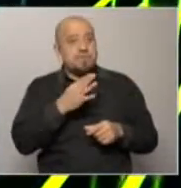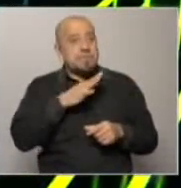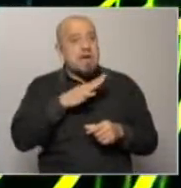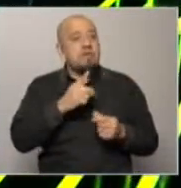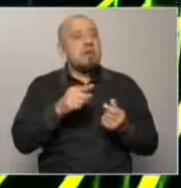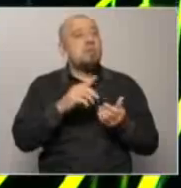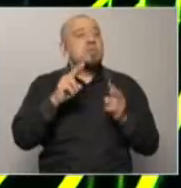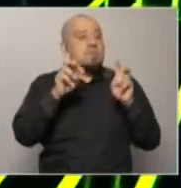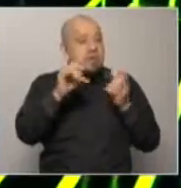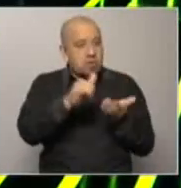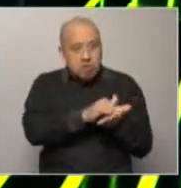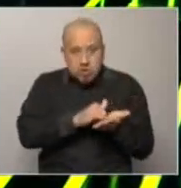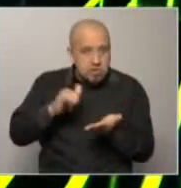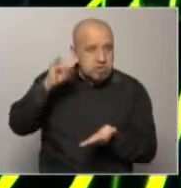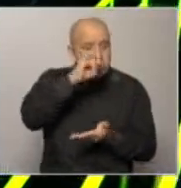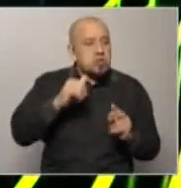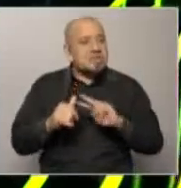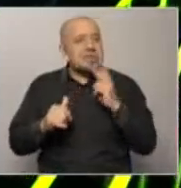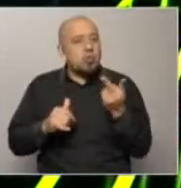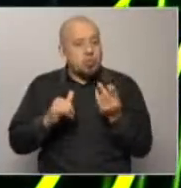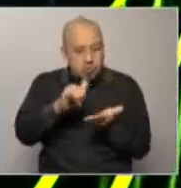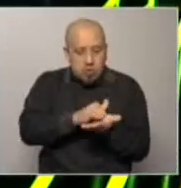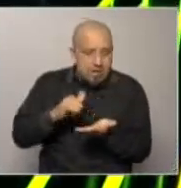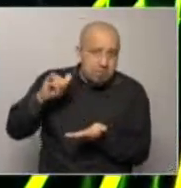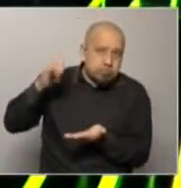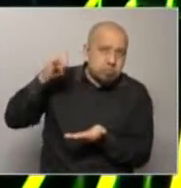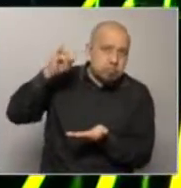un tercer vuelo. Segundo vuelo. De un segundo vuelo.